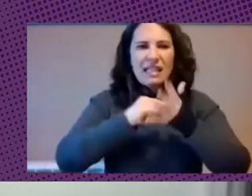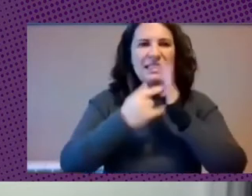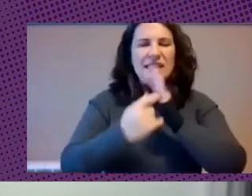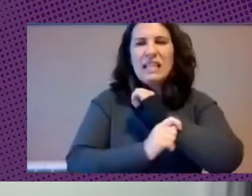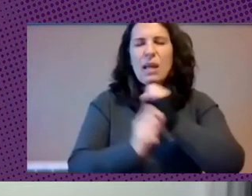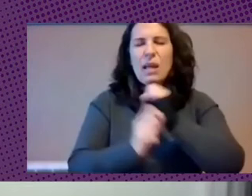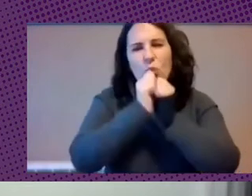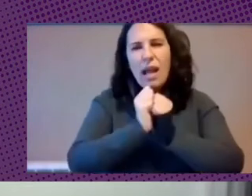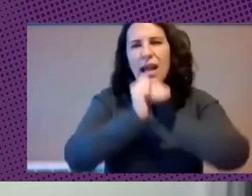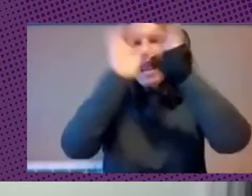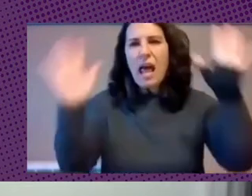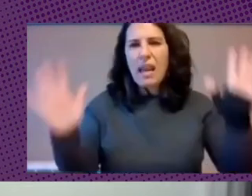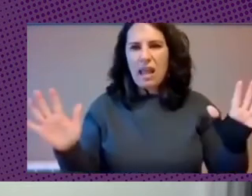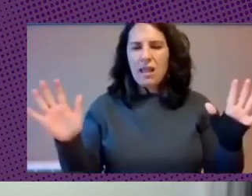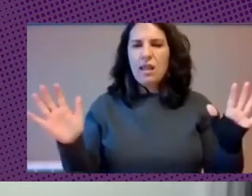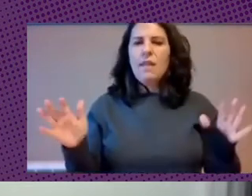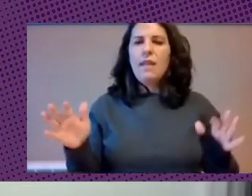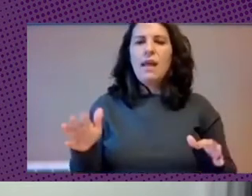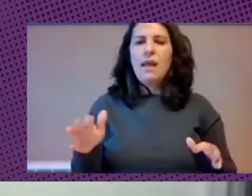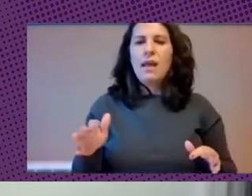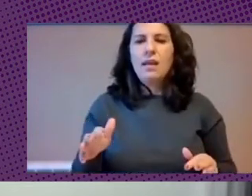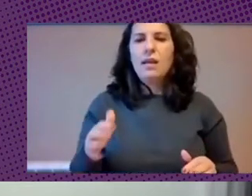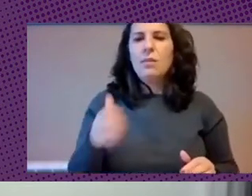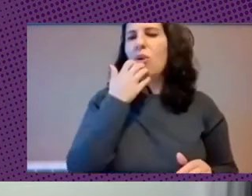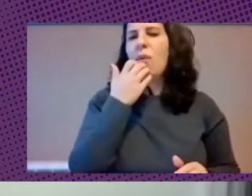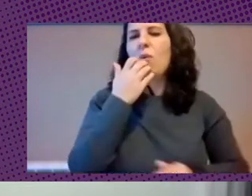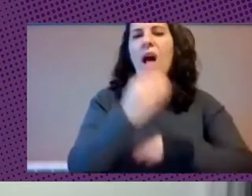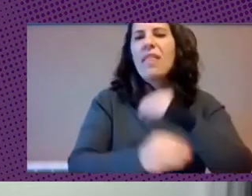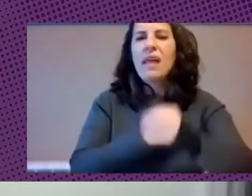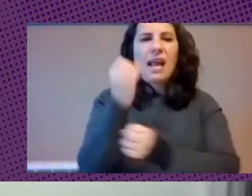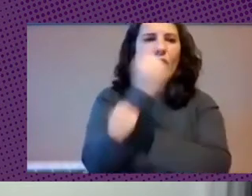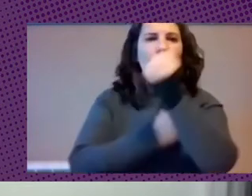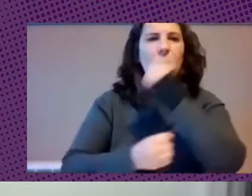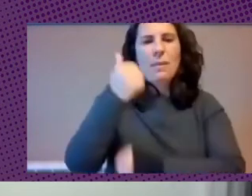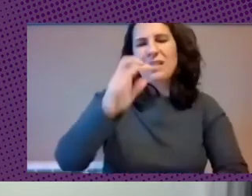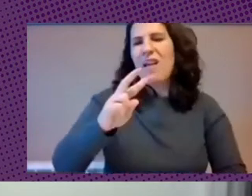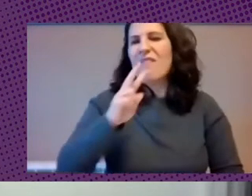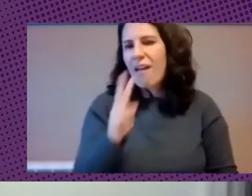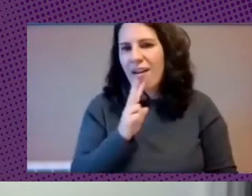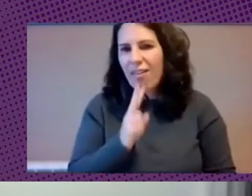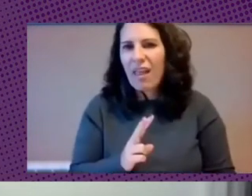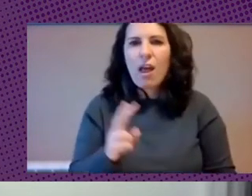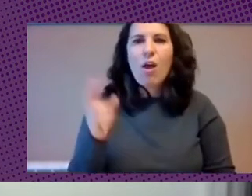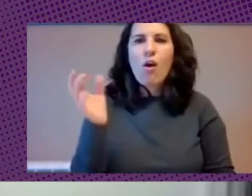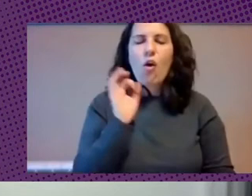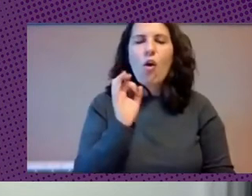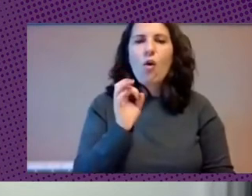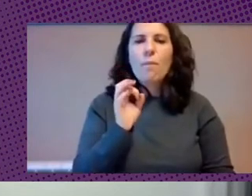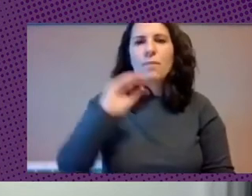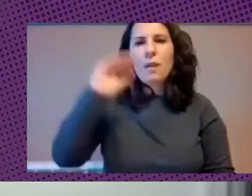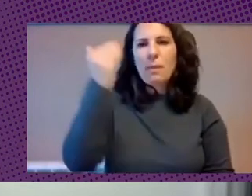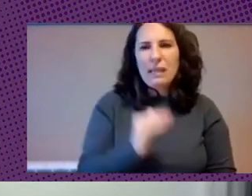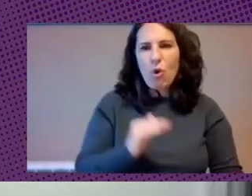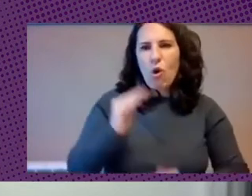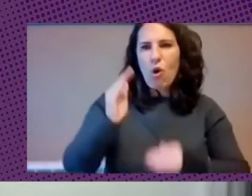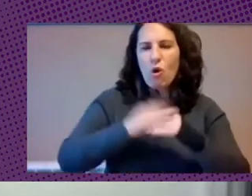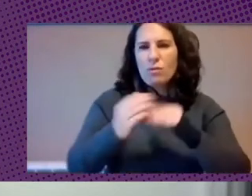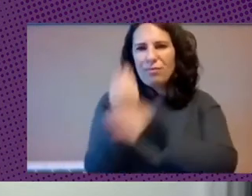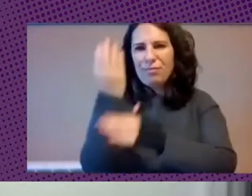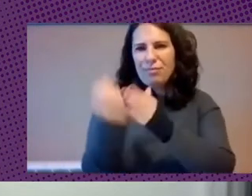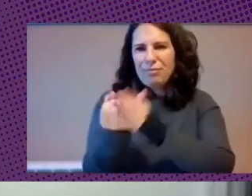de cómo, por ejemplo, hacer la economía más verde o low carbon, reducir el